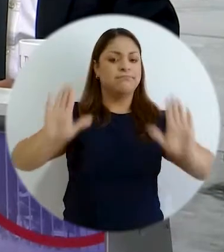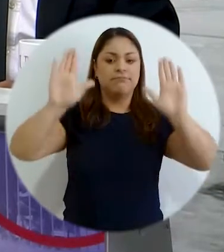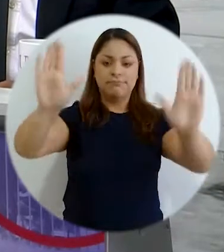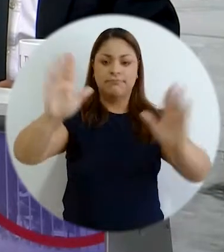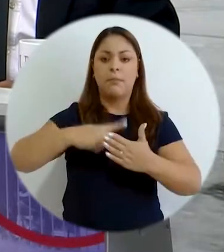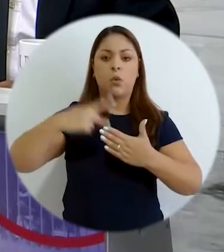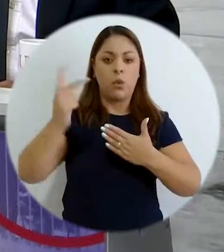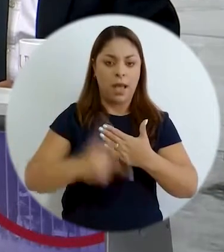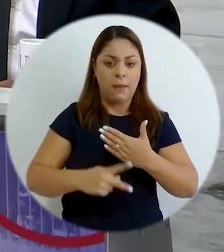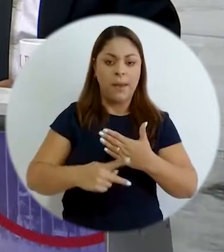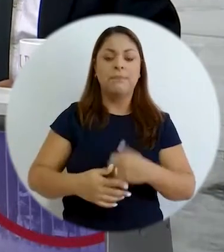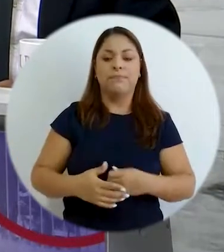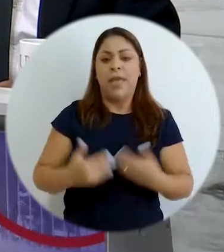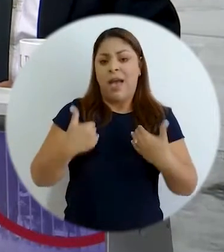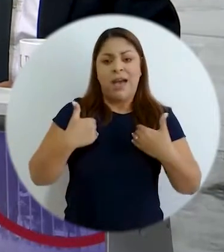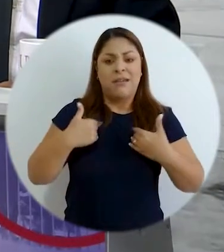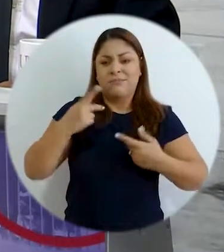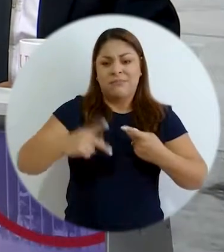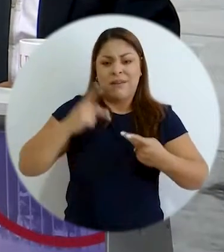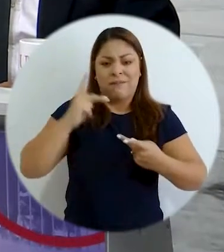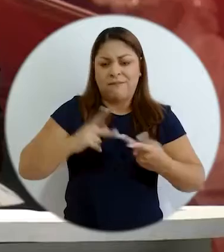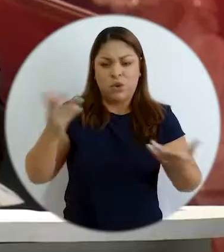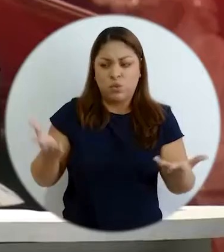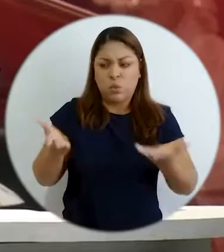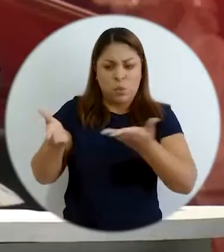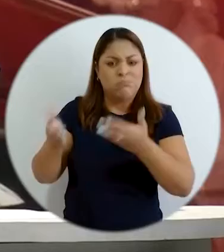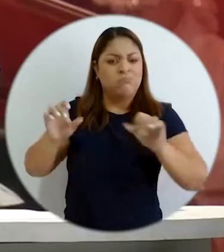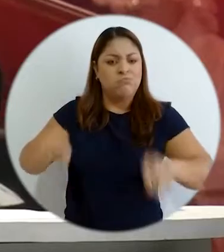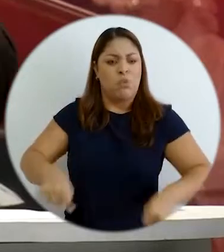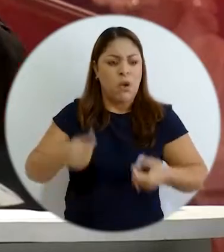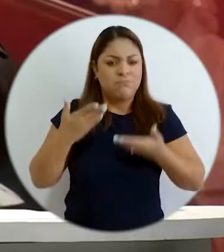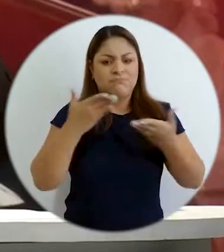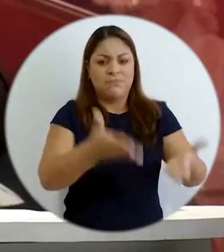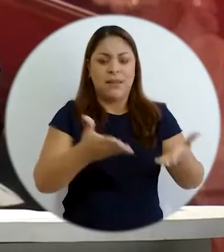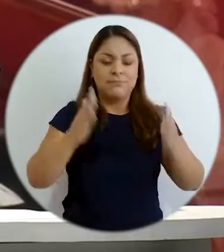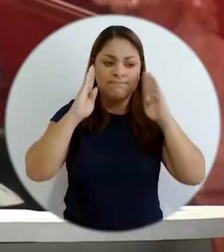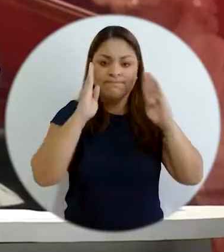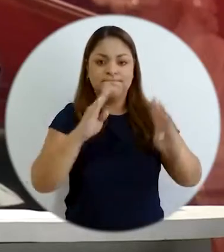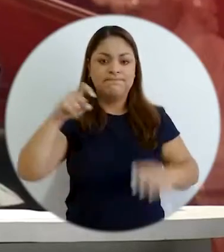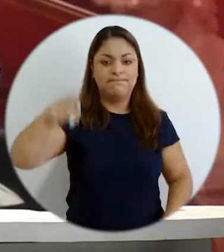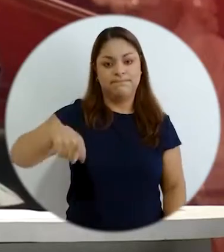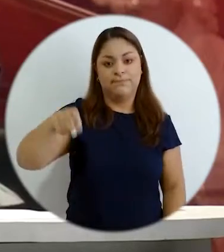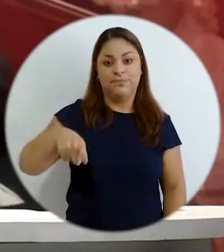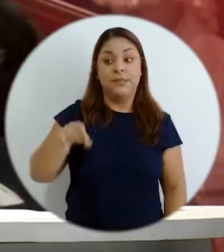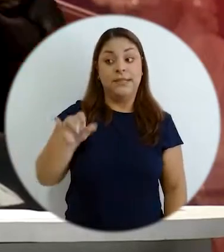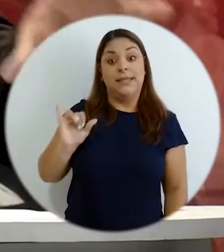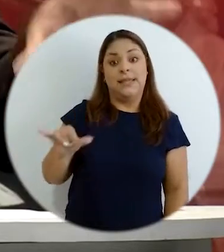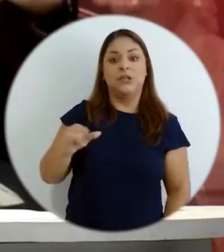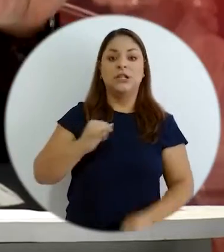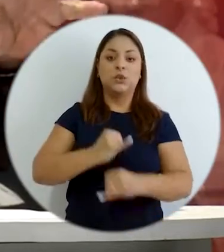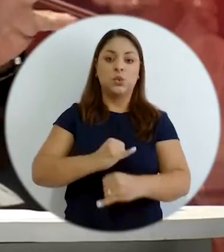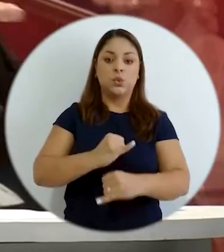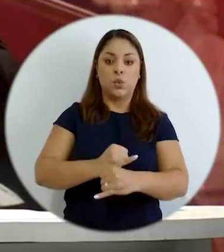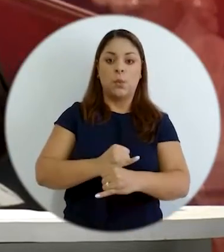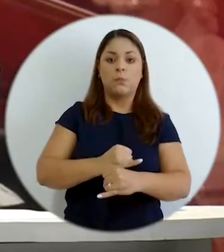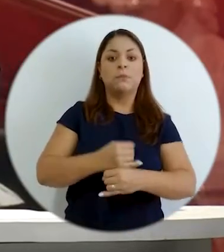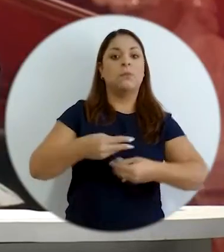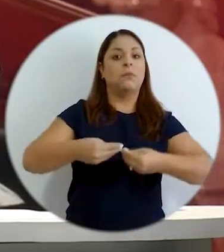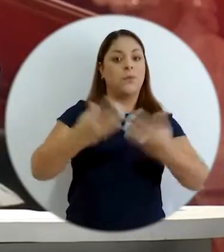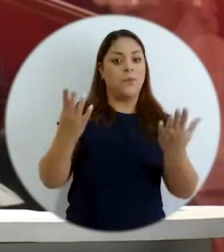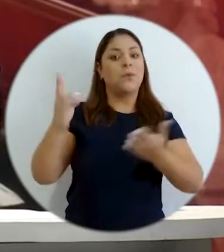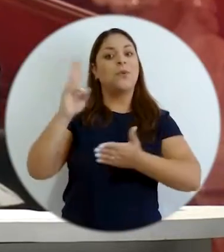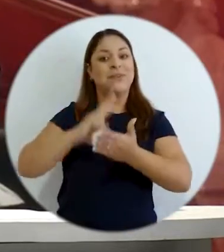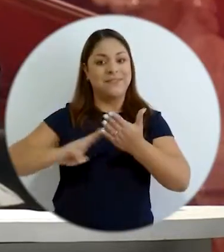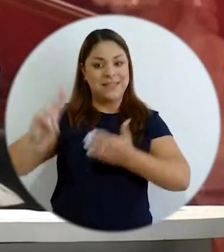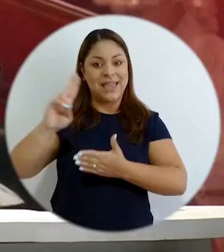un excelente programa que podemos perfectamente digamos ampliar y poder satisfacer esa necesidad y ahí la institucionalidad pública